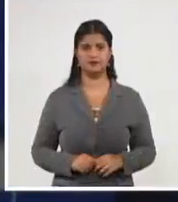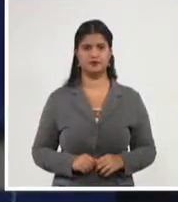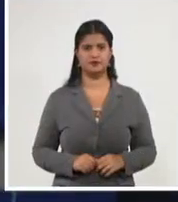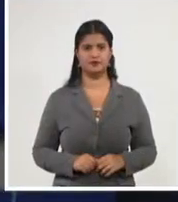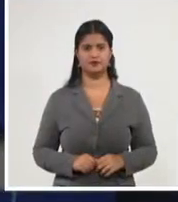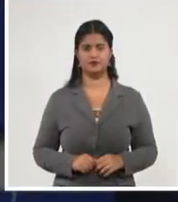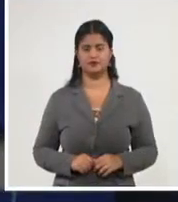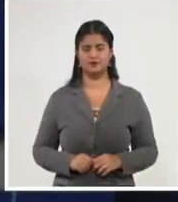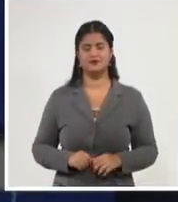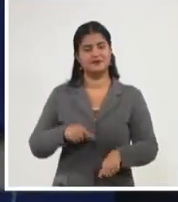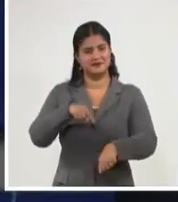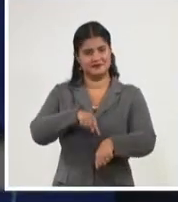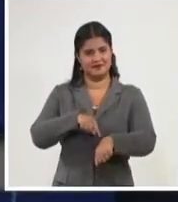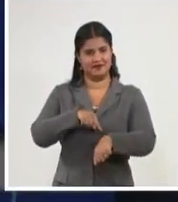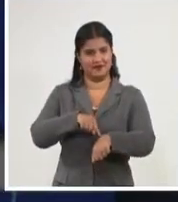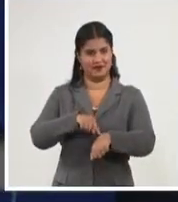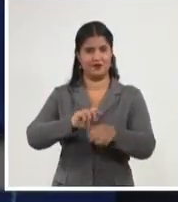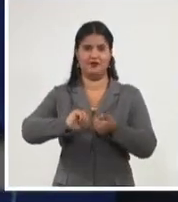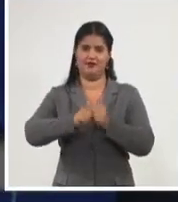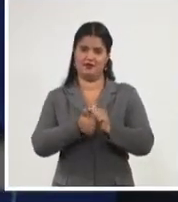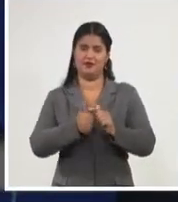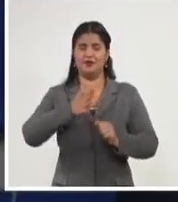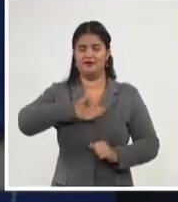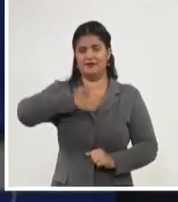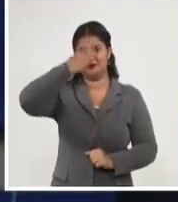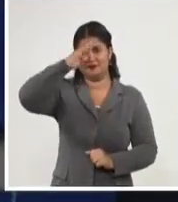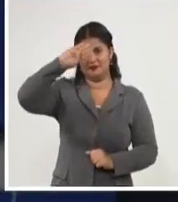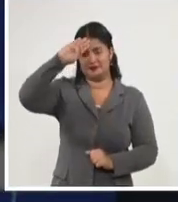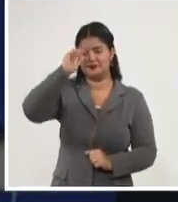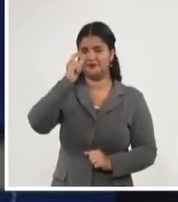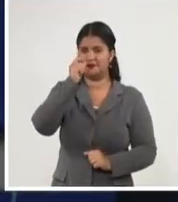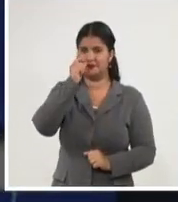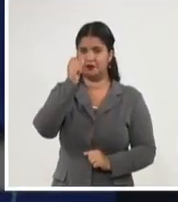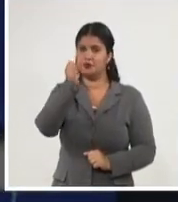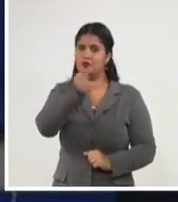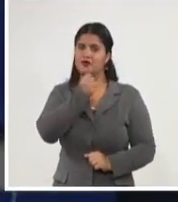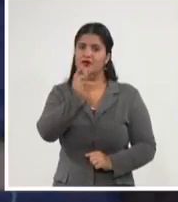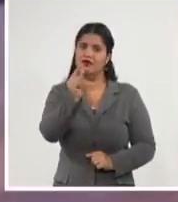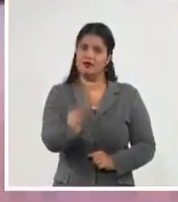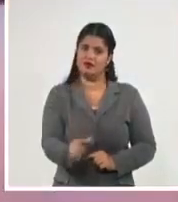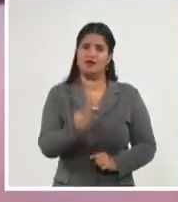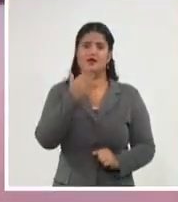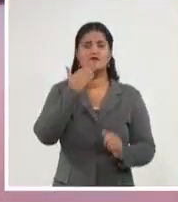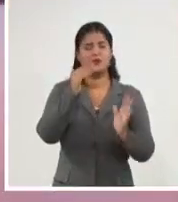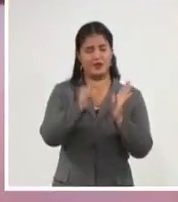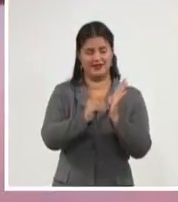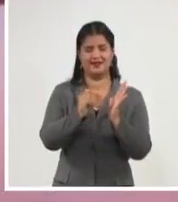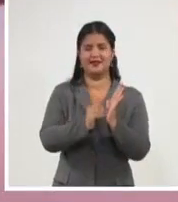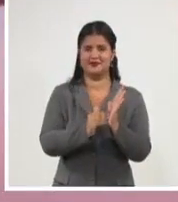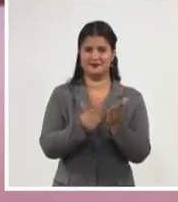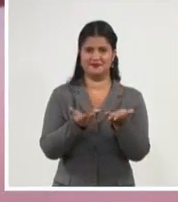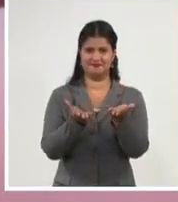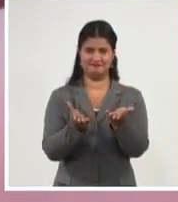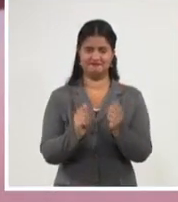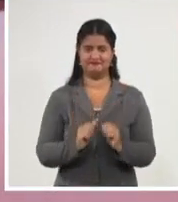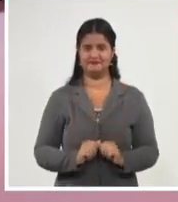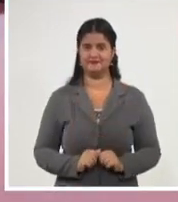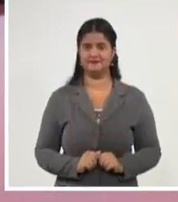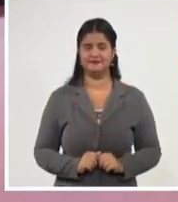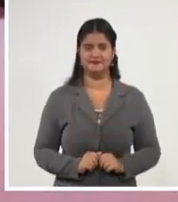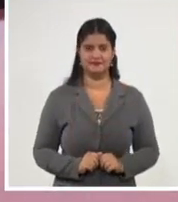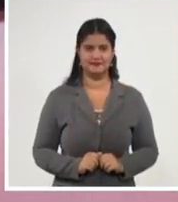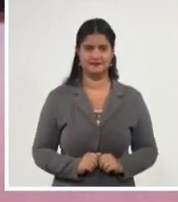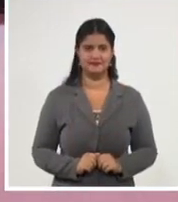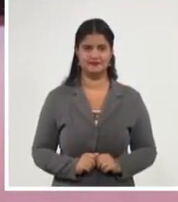Tiempo para los deportes en nuestra emisión. Dulier Reyes nos acompaña en esta tarde de domingo. Bienvenido, Dulier. Sí, gracias, Isabel.